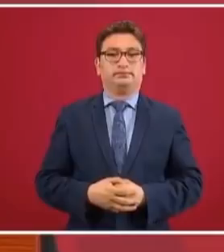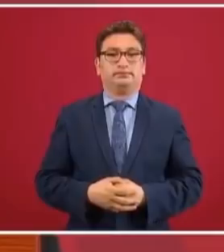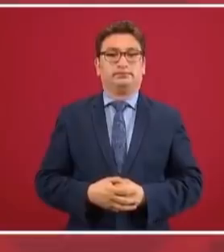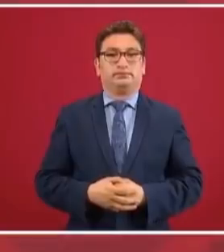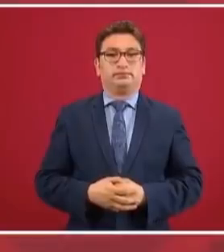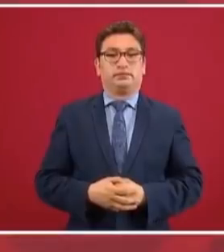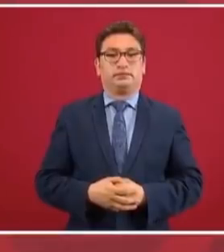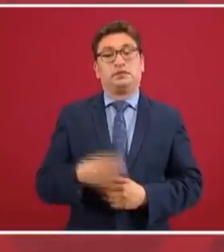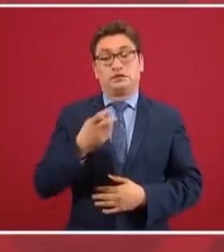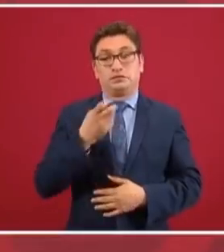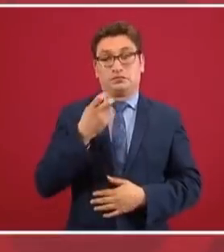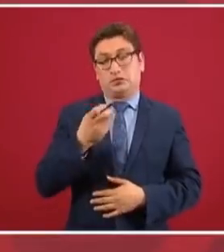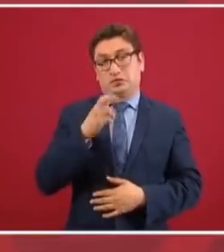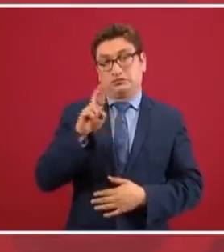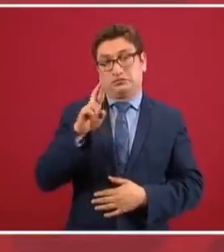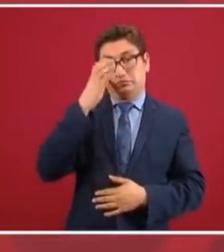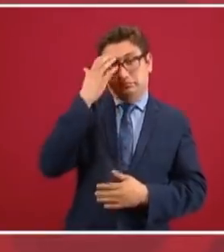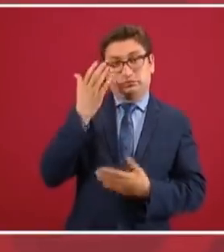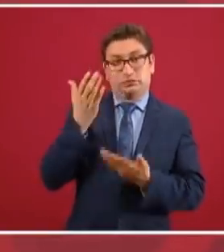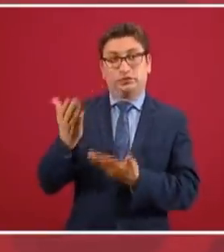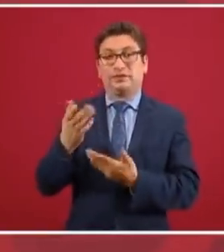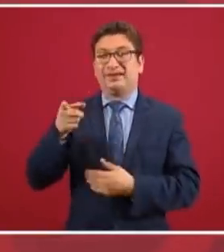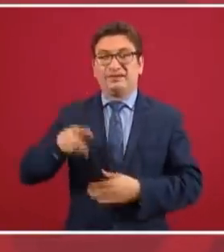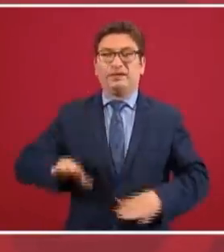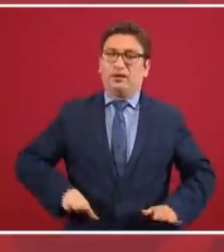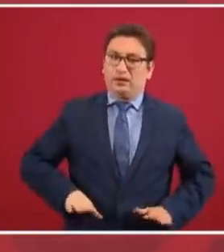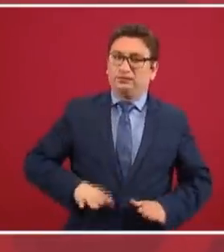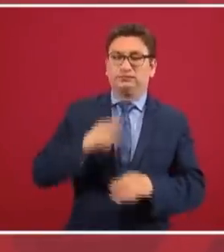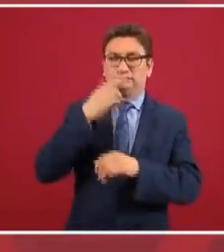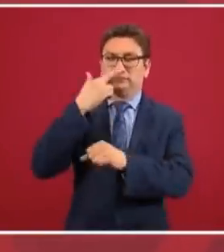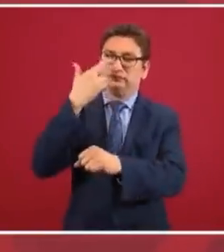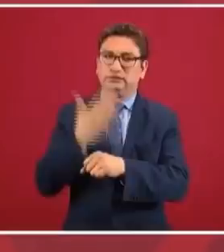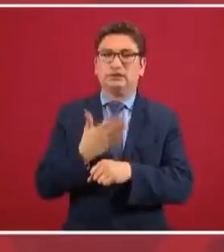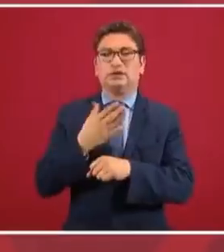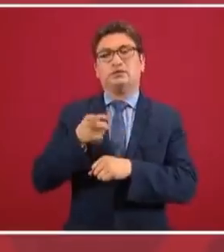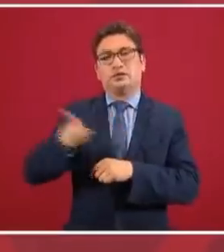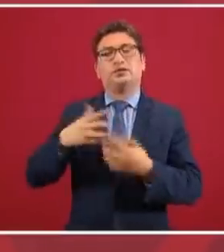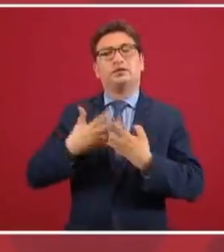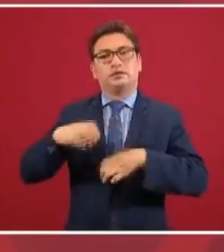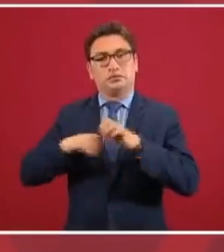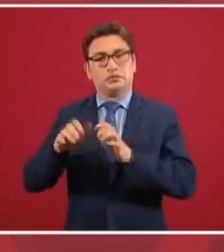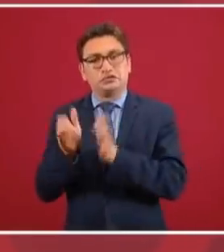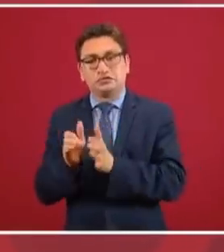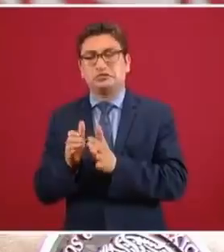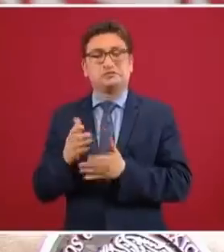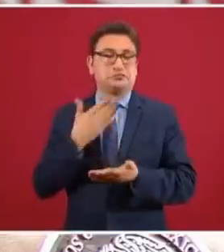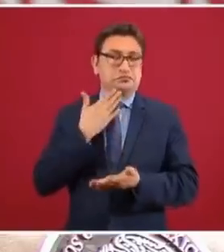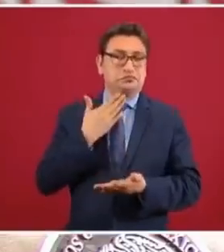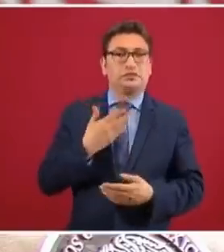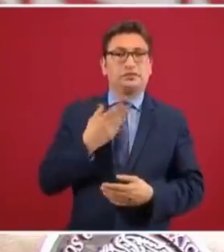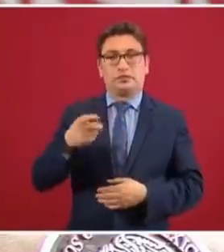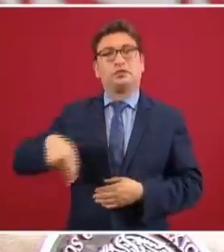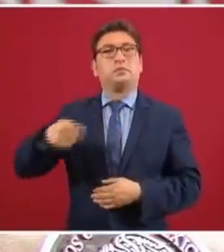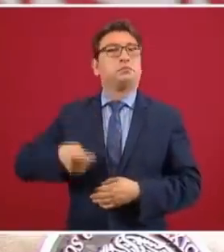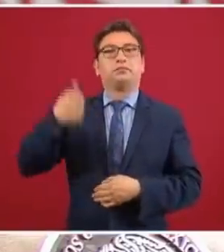reconocimiento, la actitud muy responsable de las pequeñas empresas. Entonces, van a ser